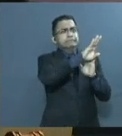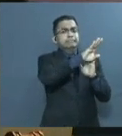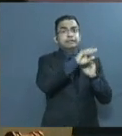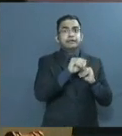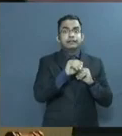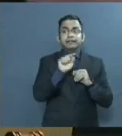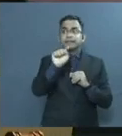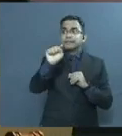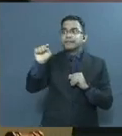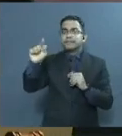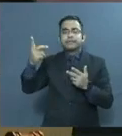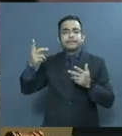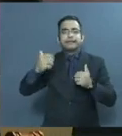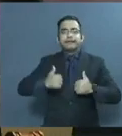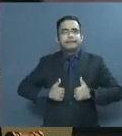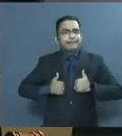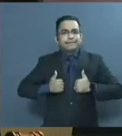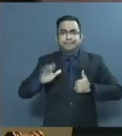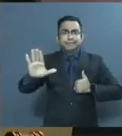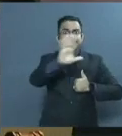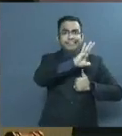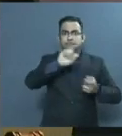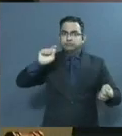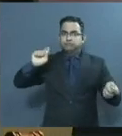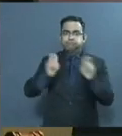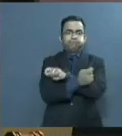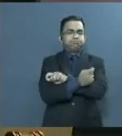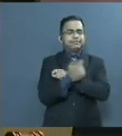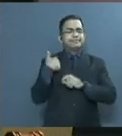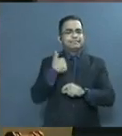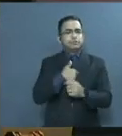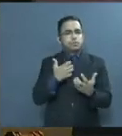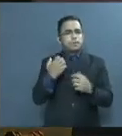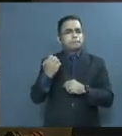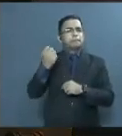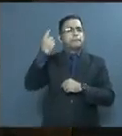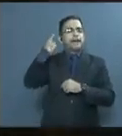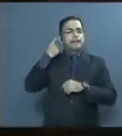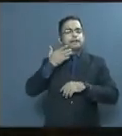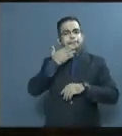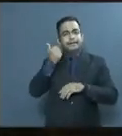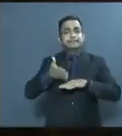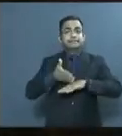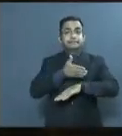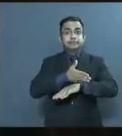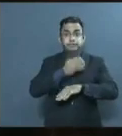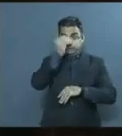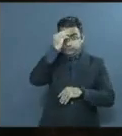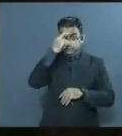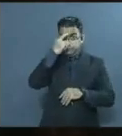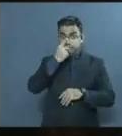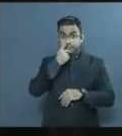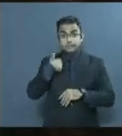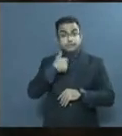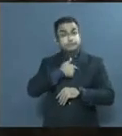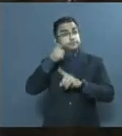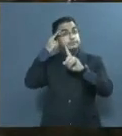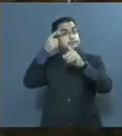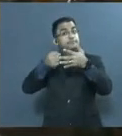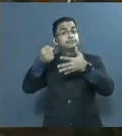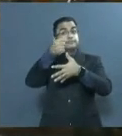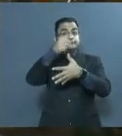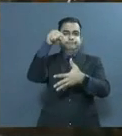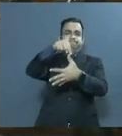normalidad de la vida de todas y todos. Esa es la prioridad nacional. Nosotros